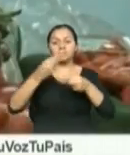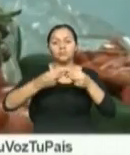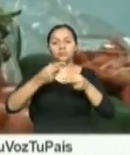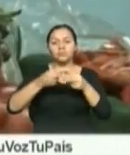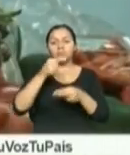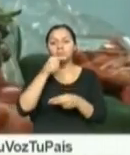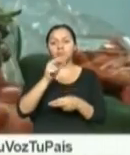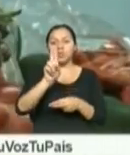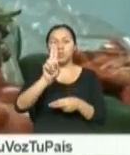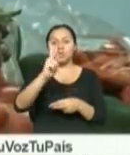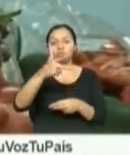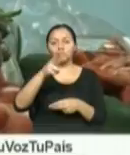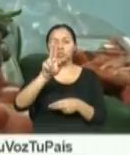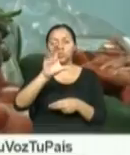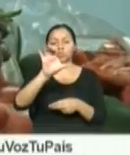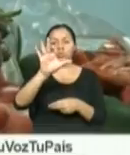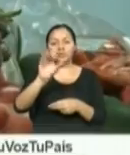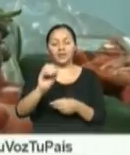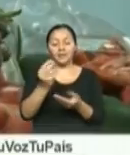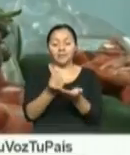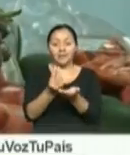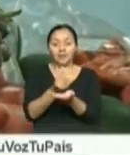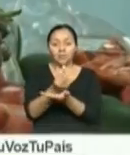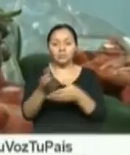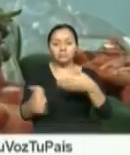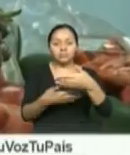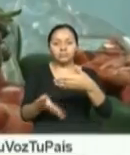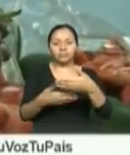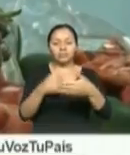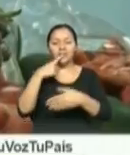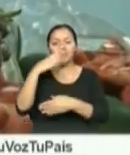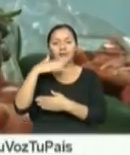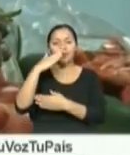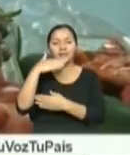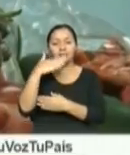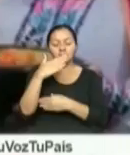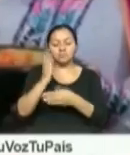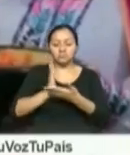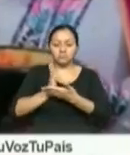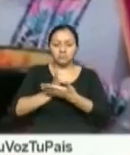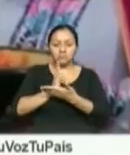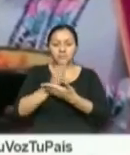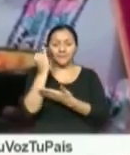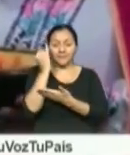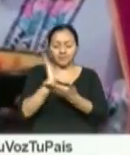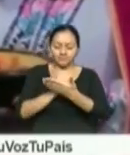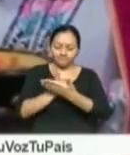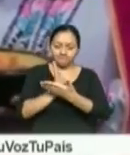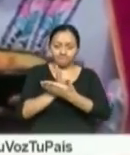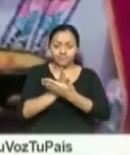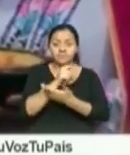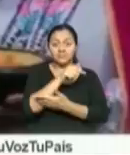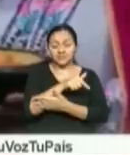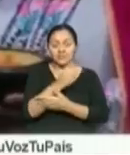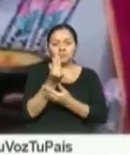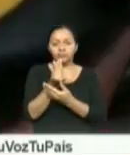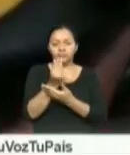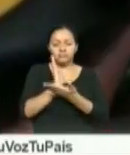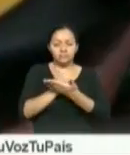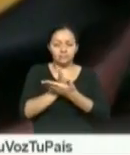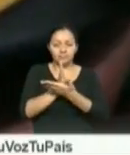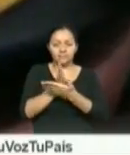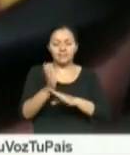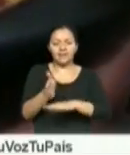uchucuta, que significa granos tiernos cocidos con ají y hierbas. La uchucuta estaba preparada con granos tiernos